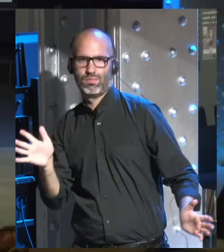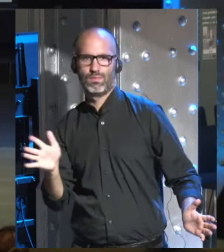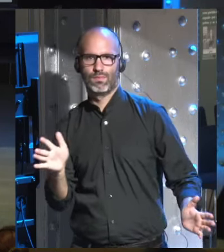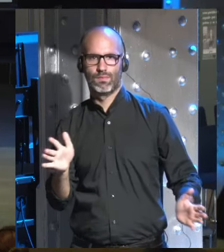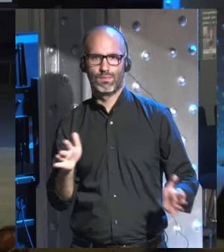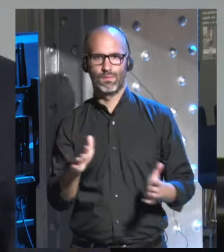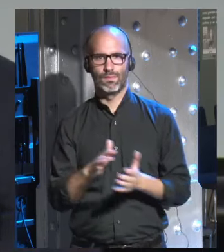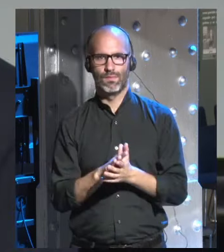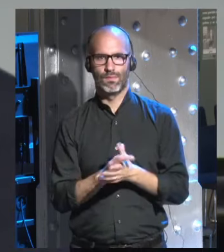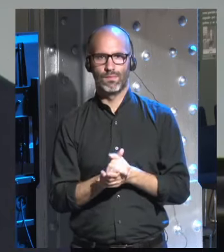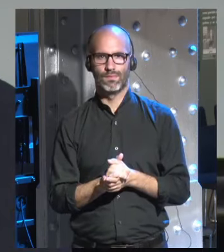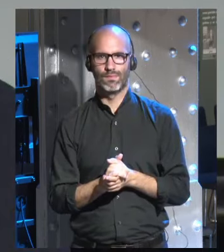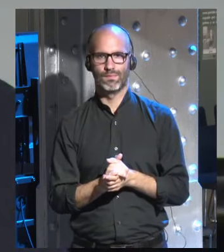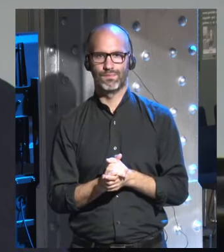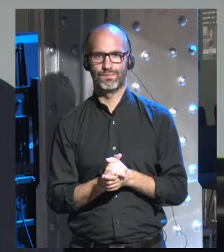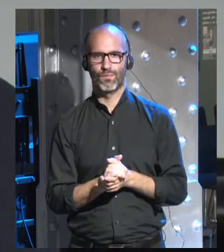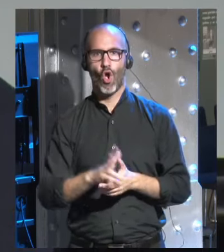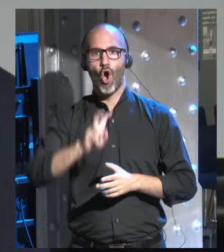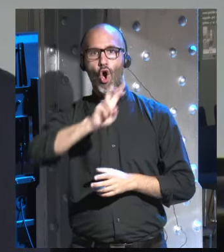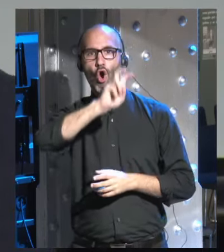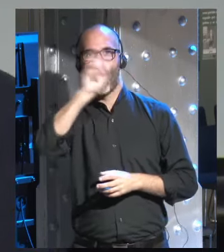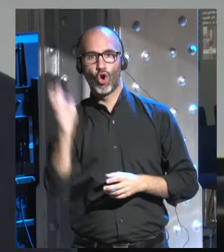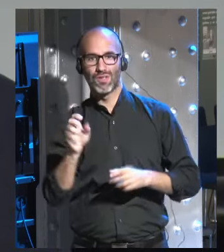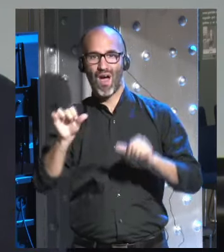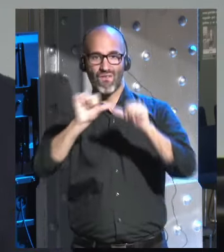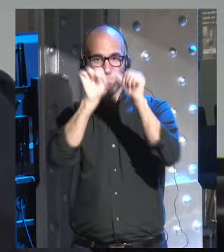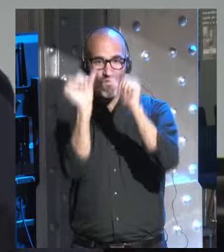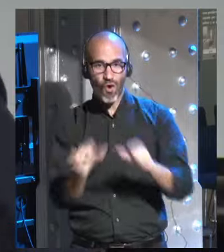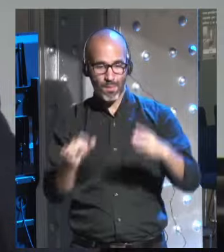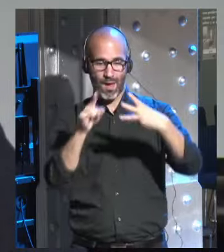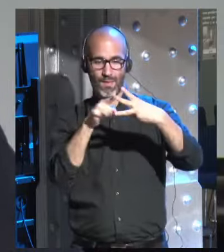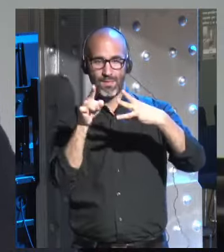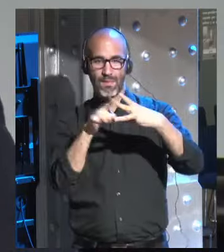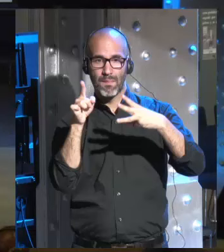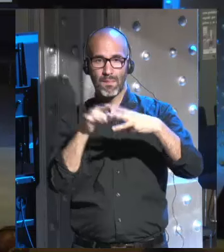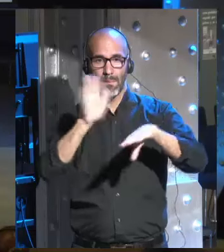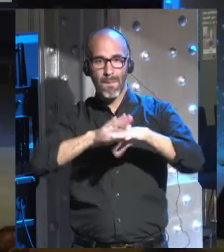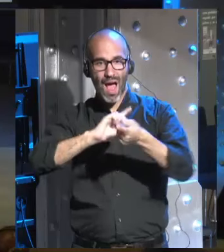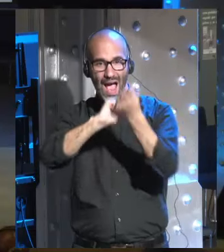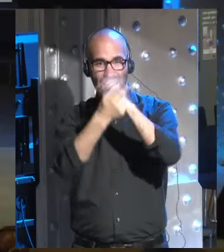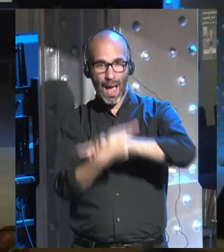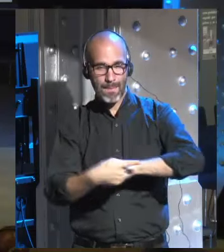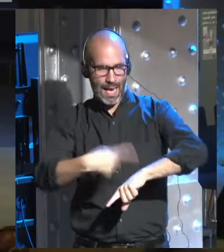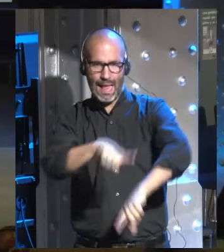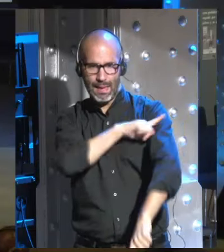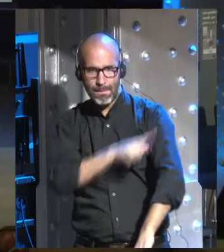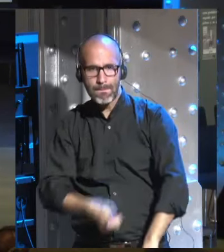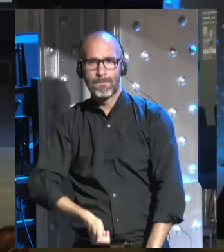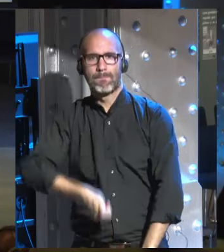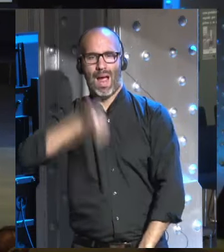y la otra forma de cambiar a los humanos es todavía más radical, es la idea